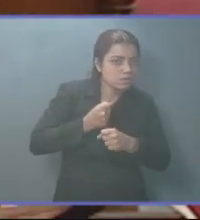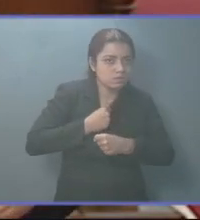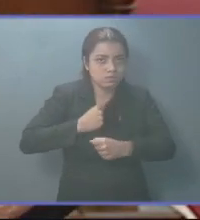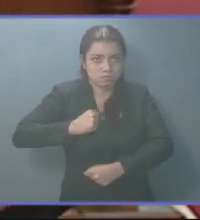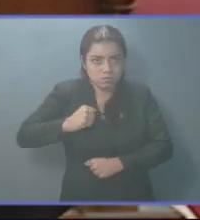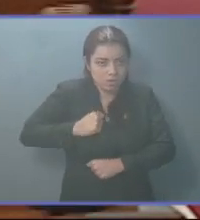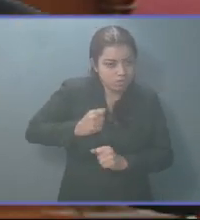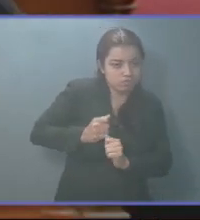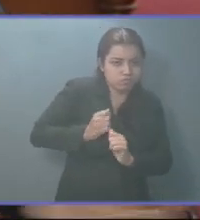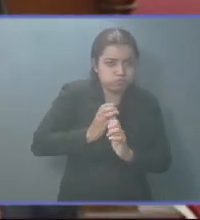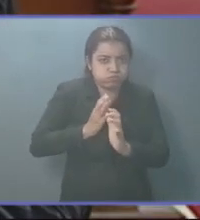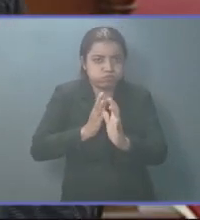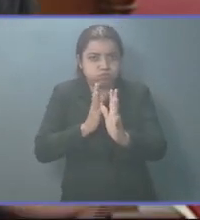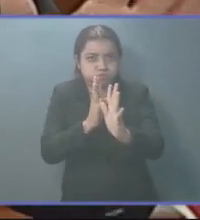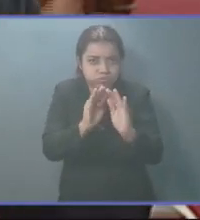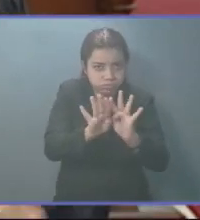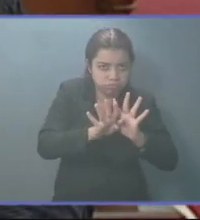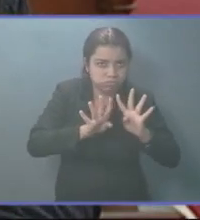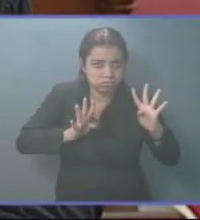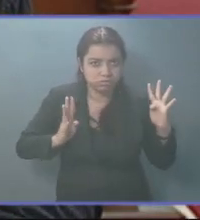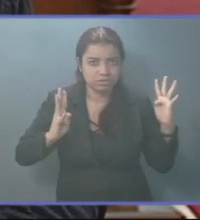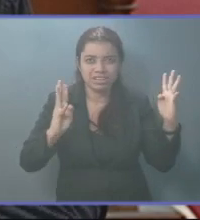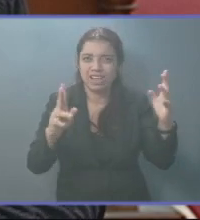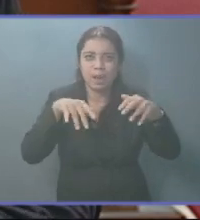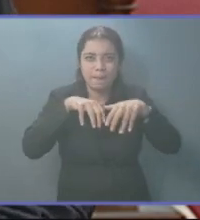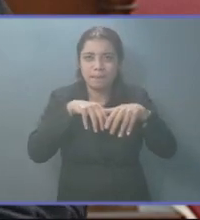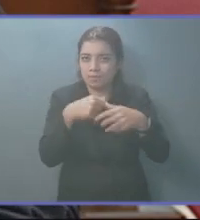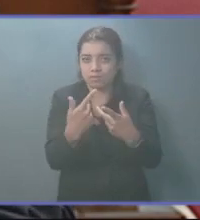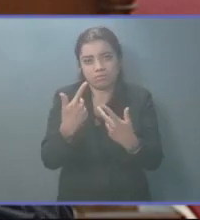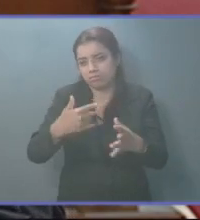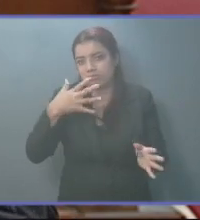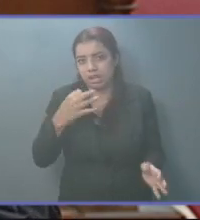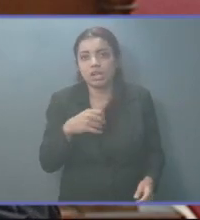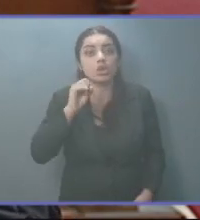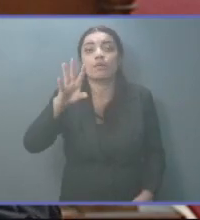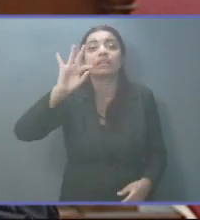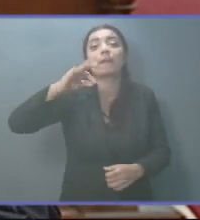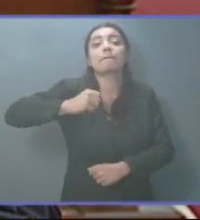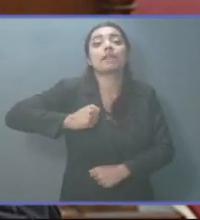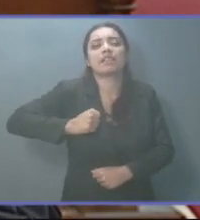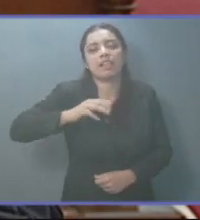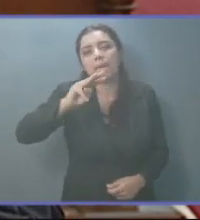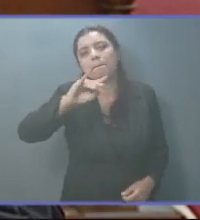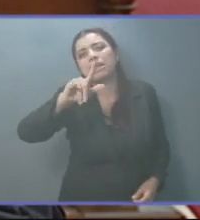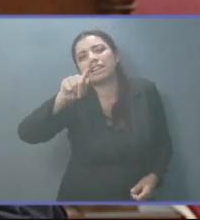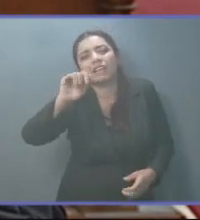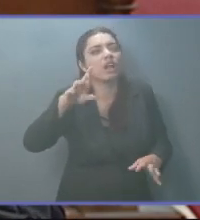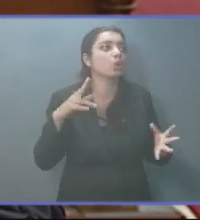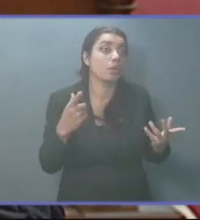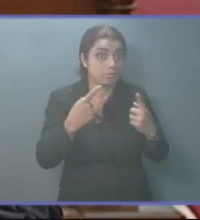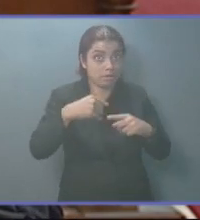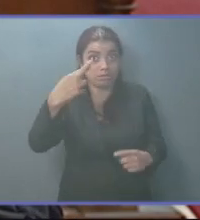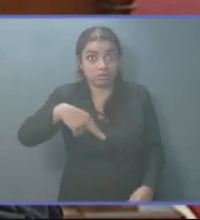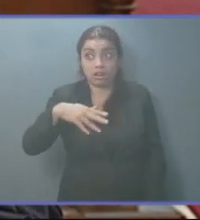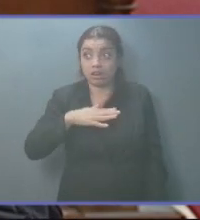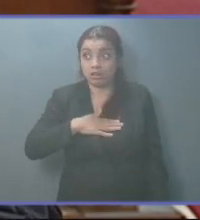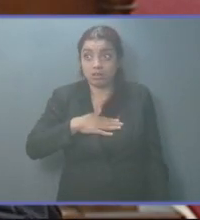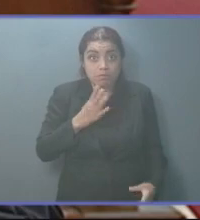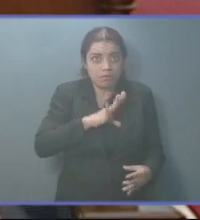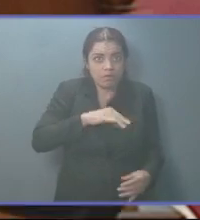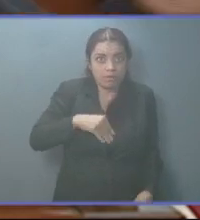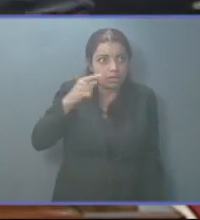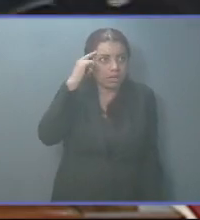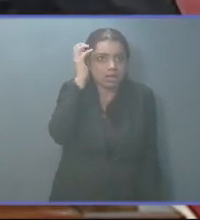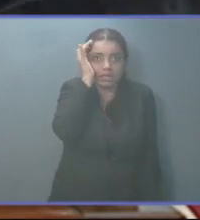desfile, acto, ¿dónde le voy a llamar con terminología militar a lo que ocurrió? Pero mi familia se sintió amenazada.